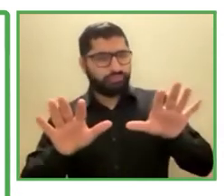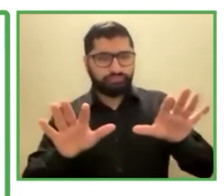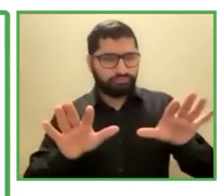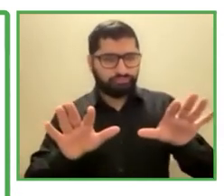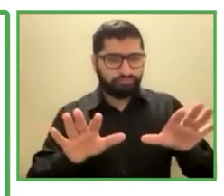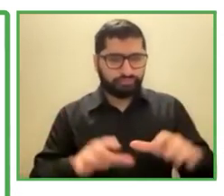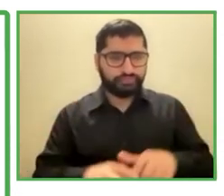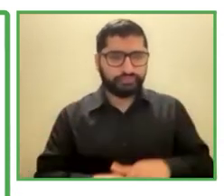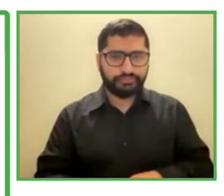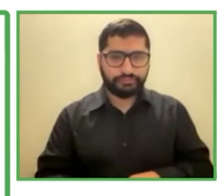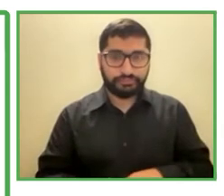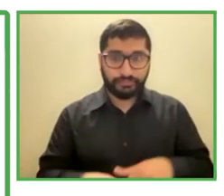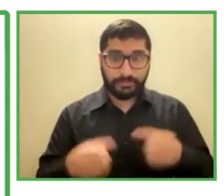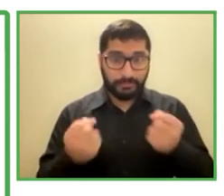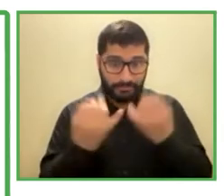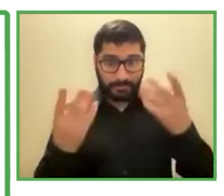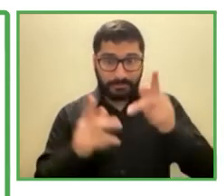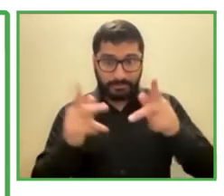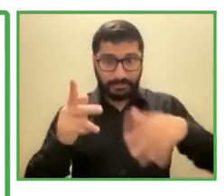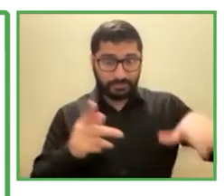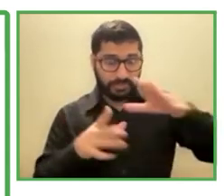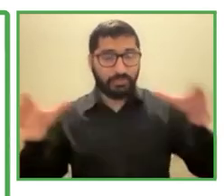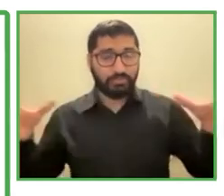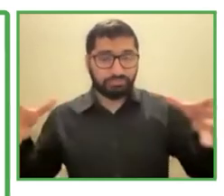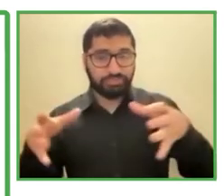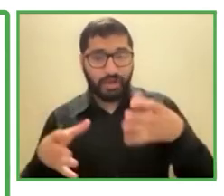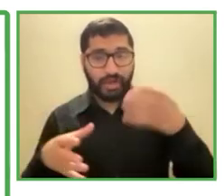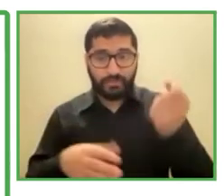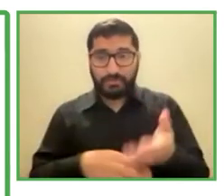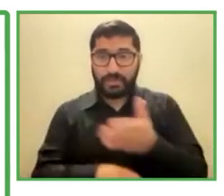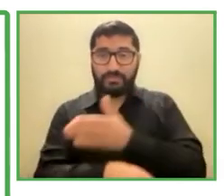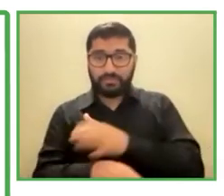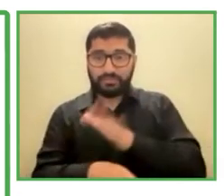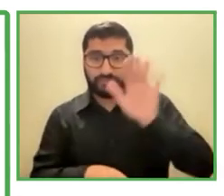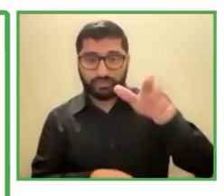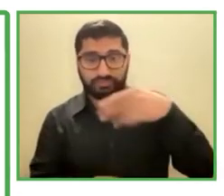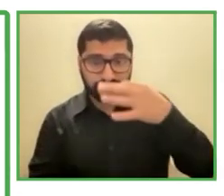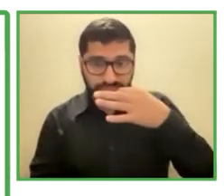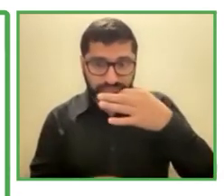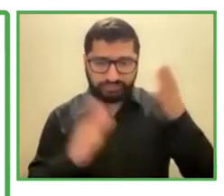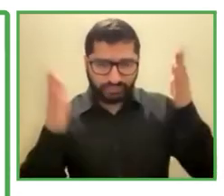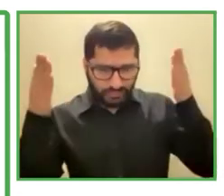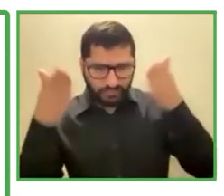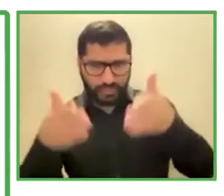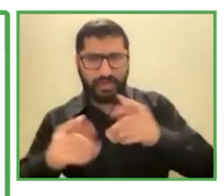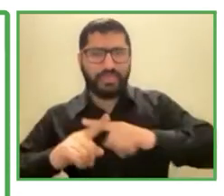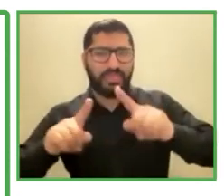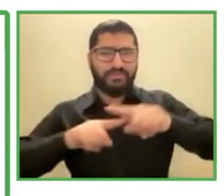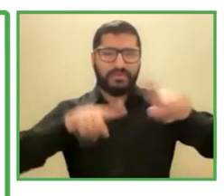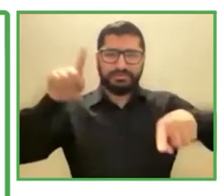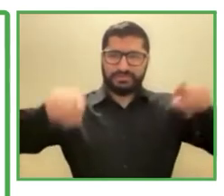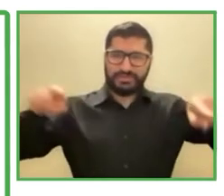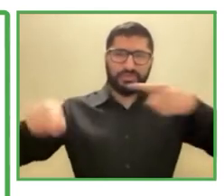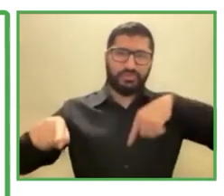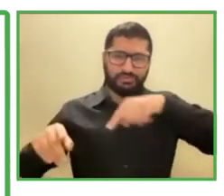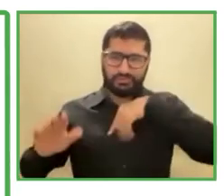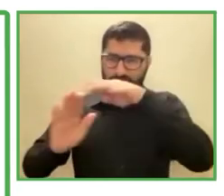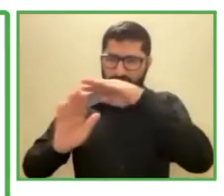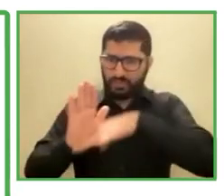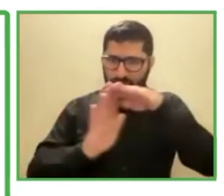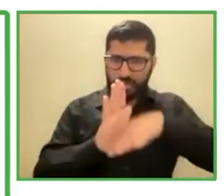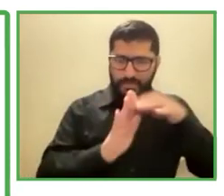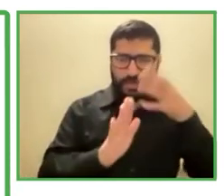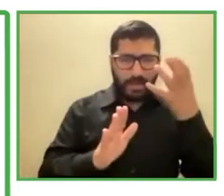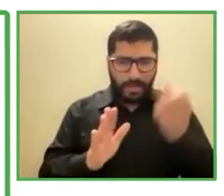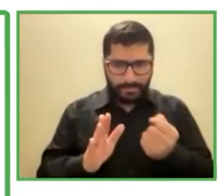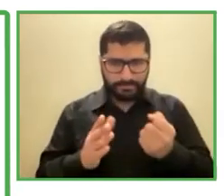y como dije antes estamos enfocados en la diversidad respecto a nuestro equipo y a nuestros clientes y ofrecemos